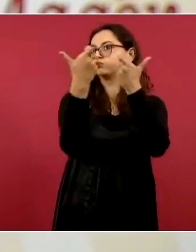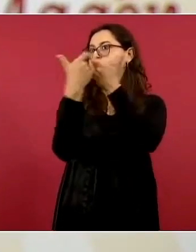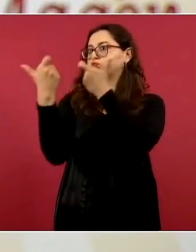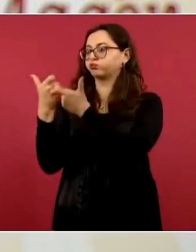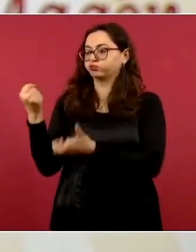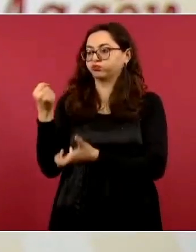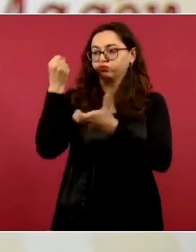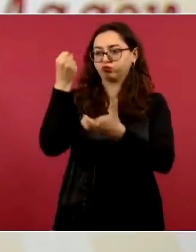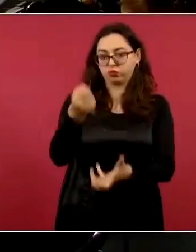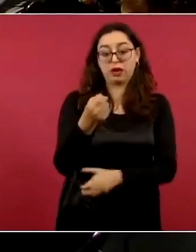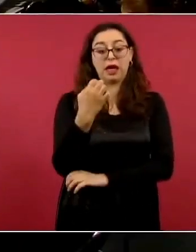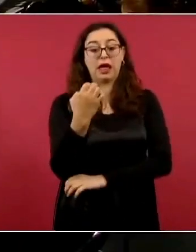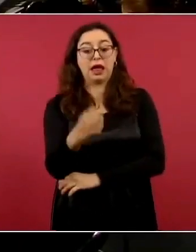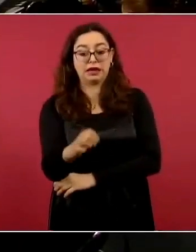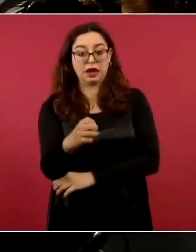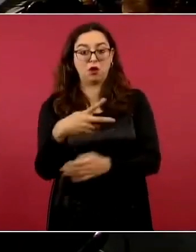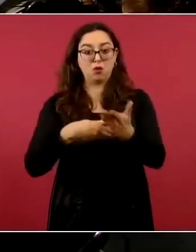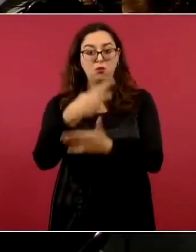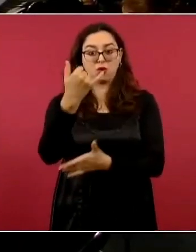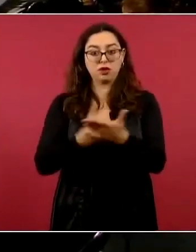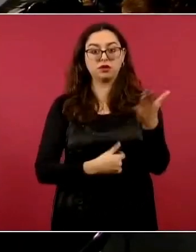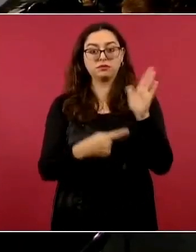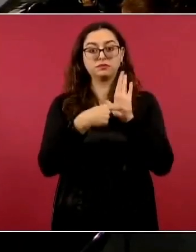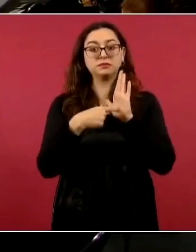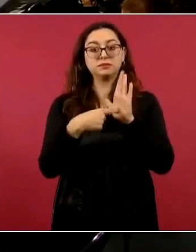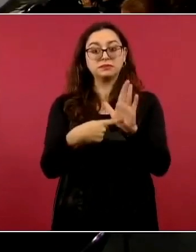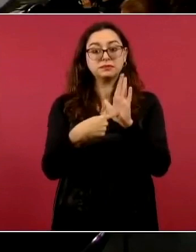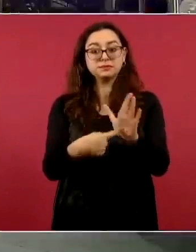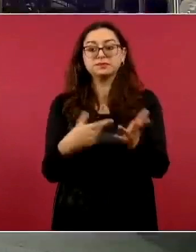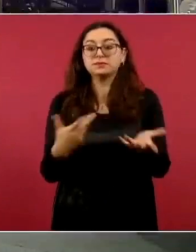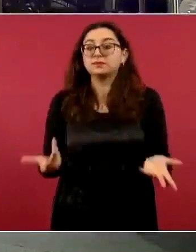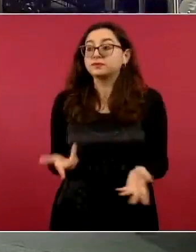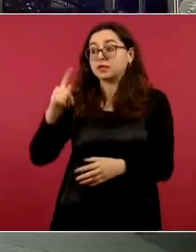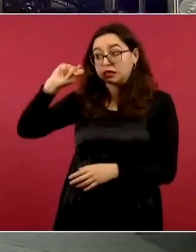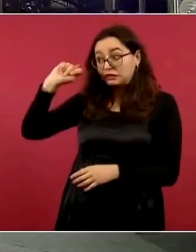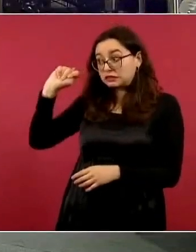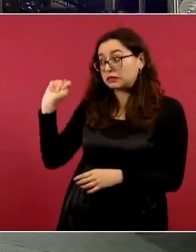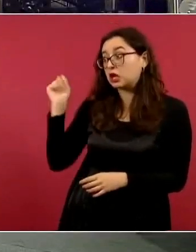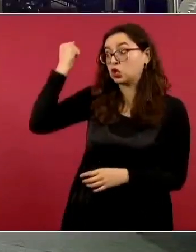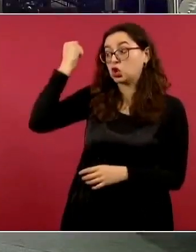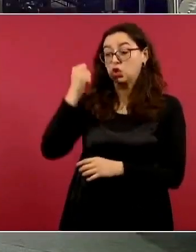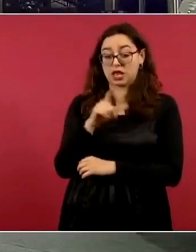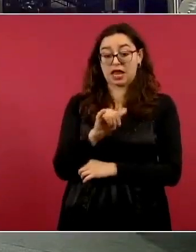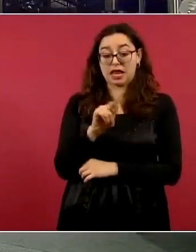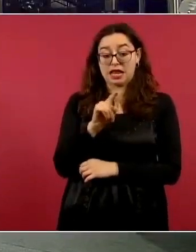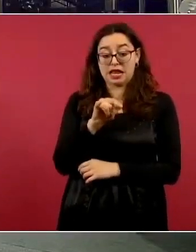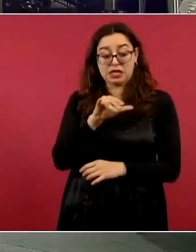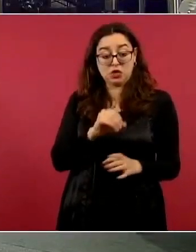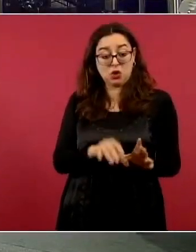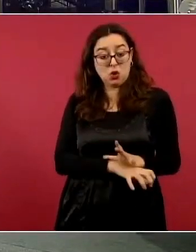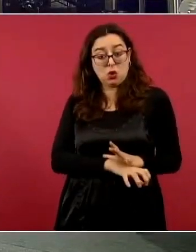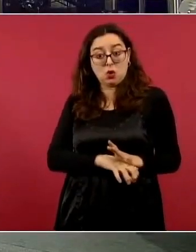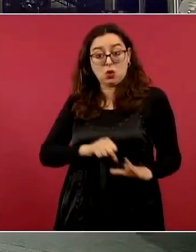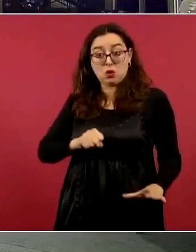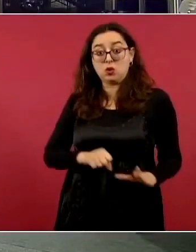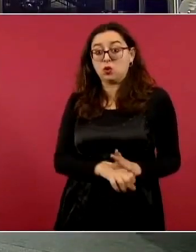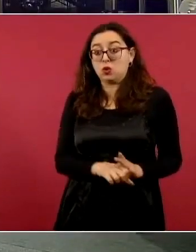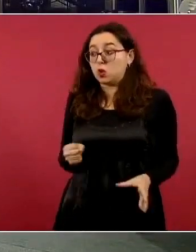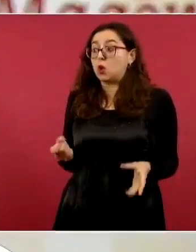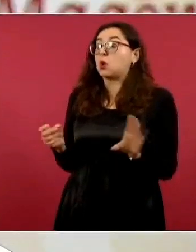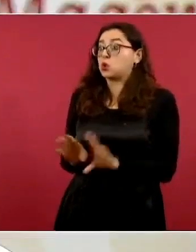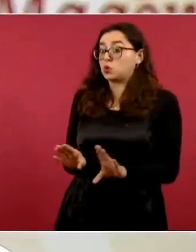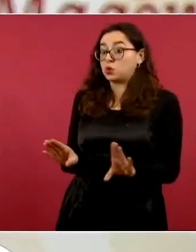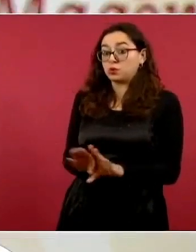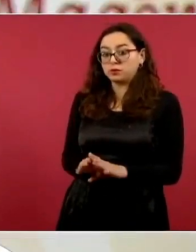en el Nero. ¿Y la tecnología? ¿Aquí está ahí para extraer el litio? Ah, bueno, eso ya será una decisión de